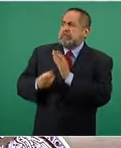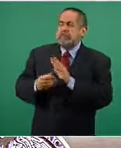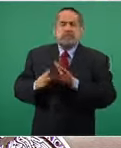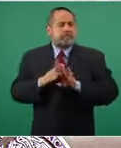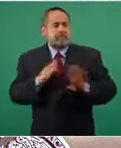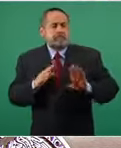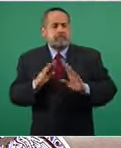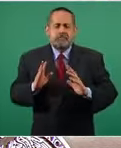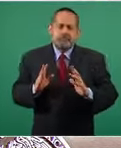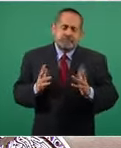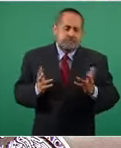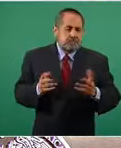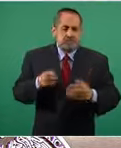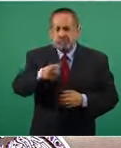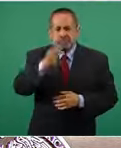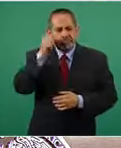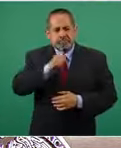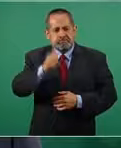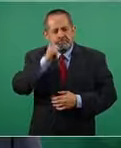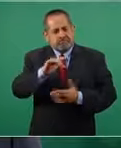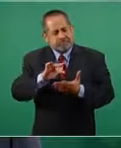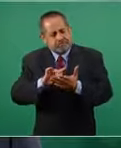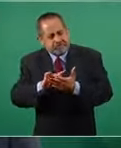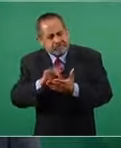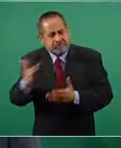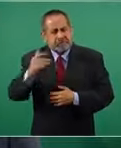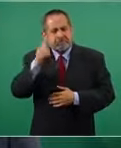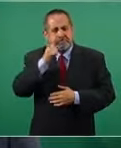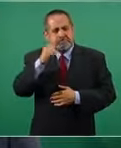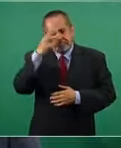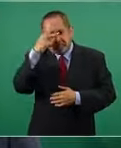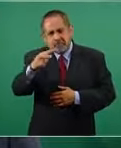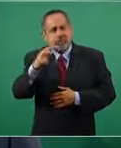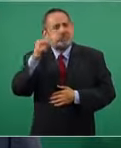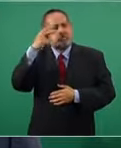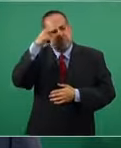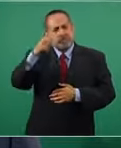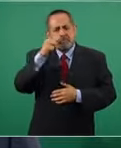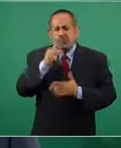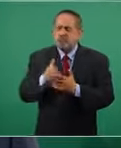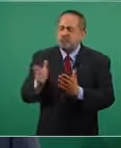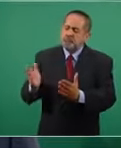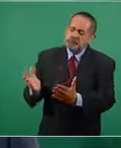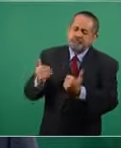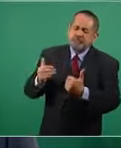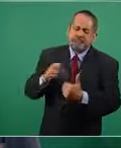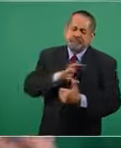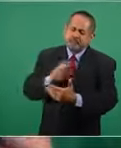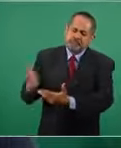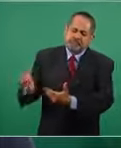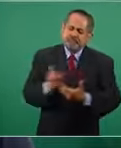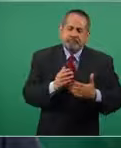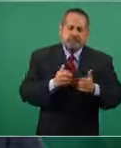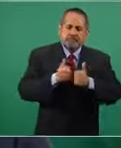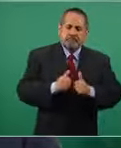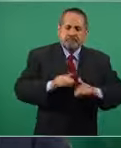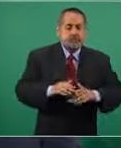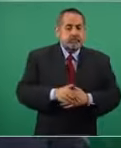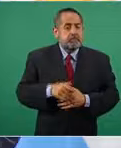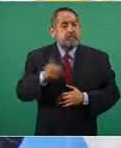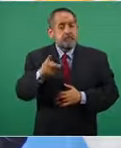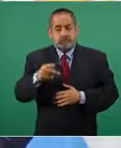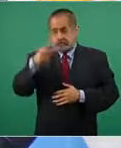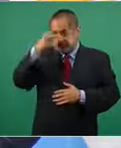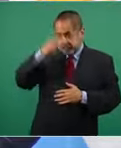Pero la verdad es que siempre estaremos agradecidos a México por cómo abrió las puertas a esos argentinos. Pero Argentina y México tienen un futuro.